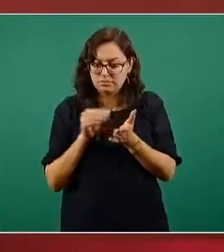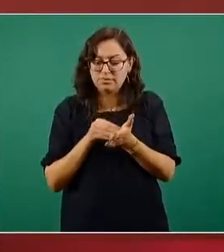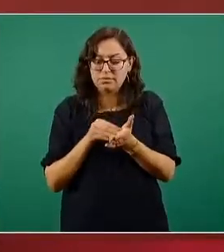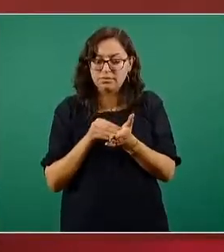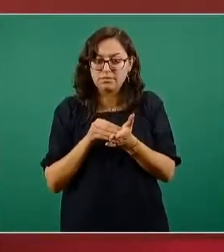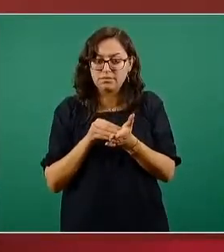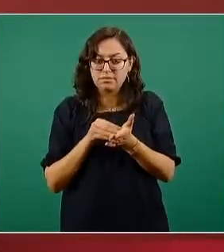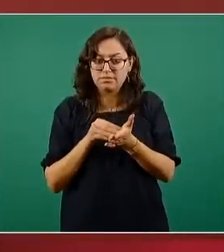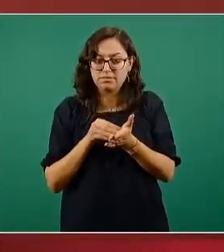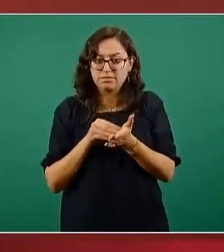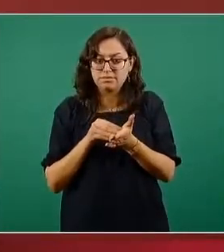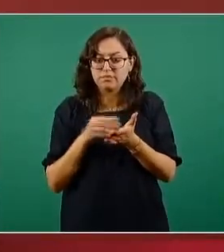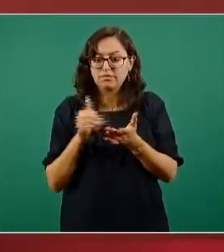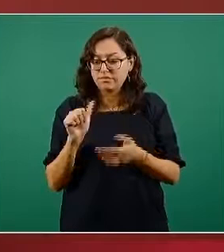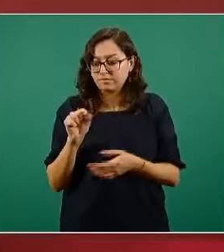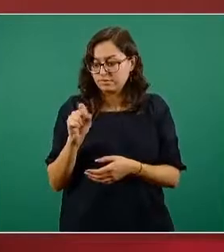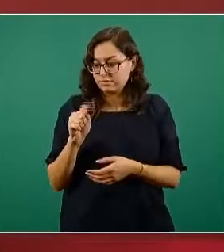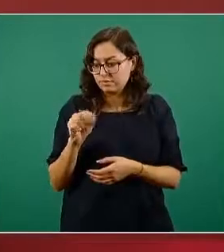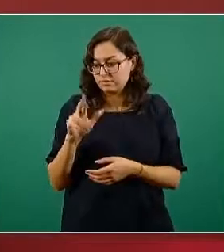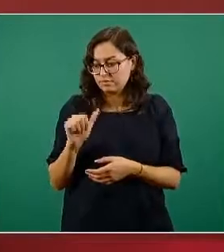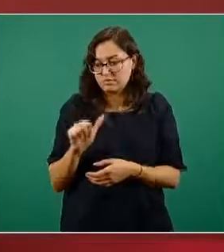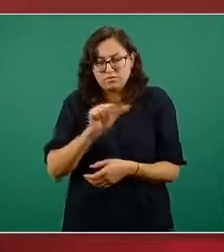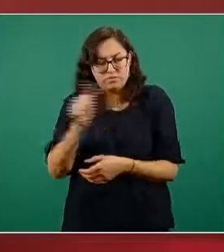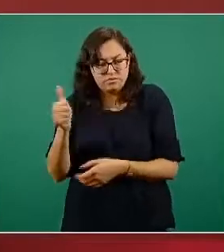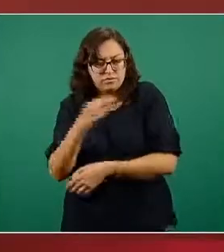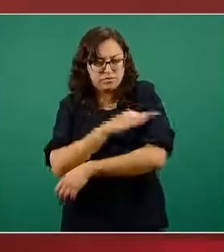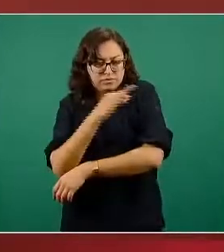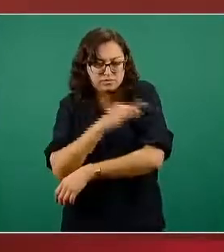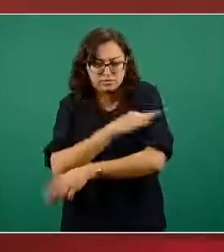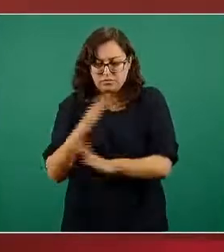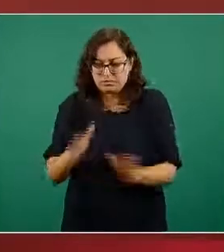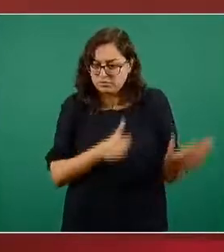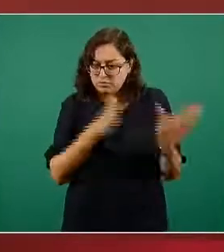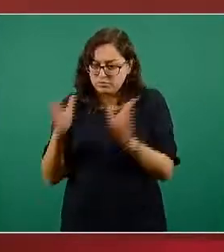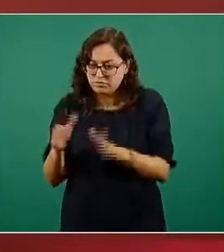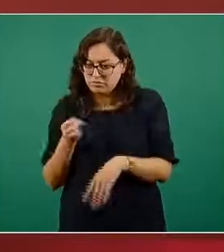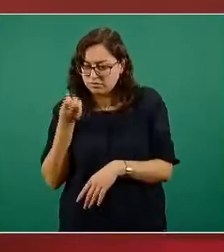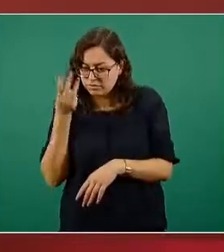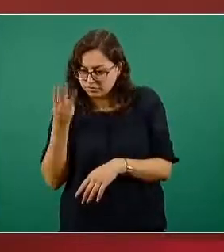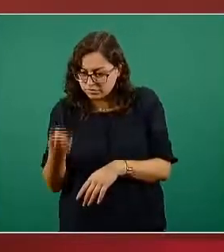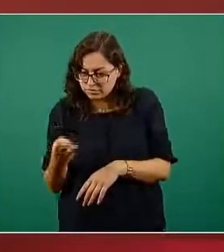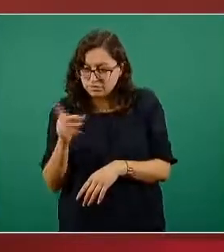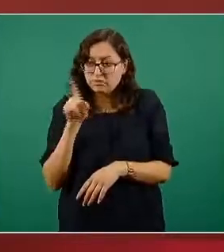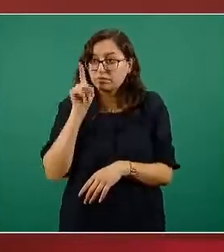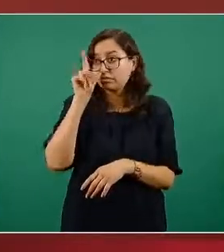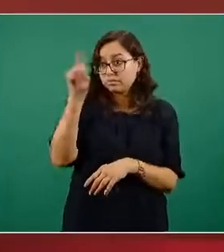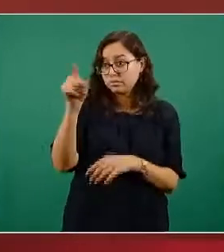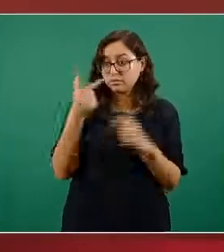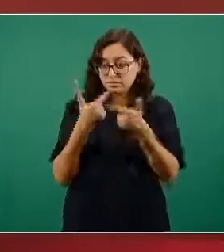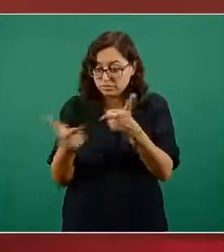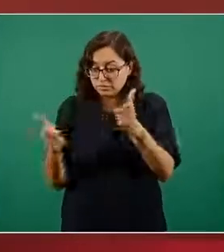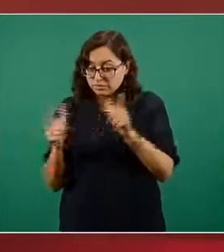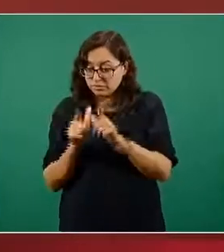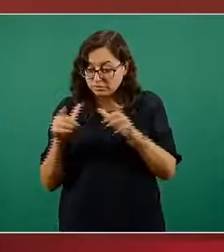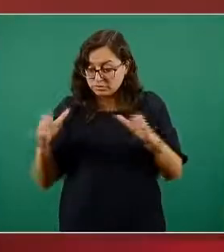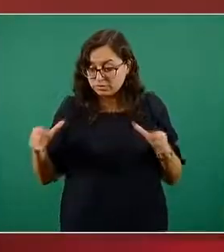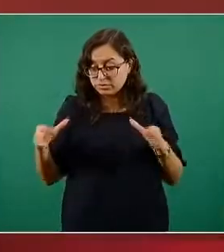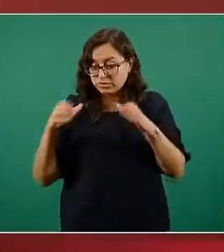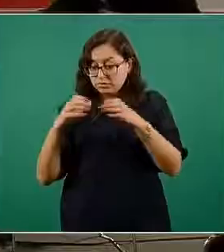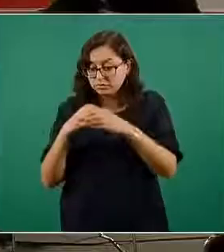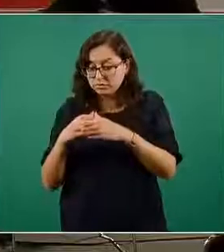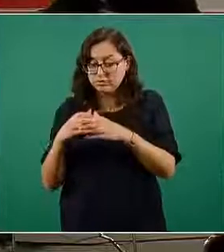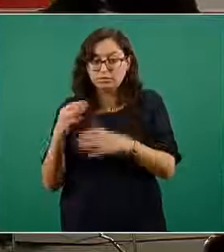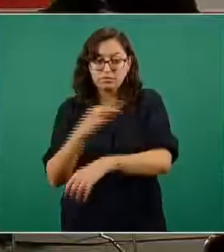para Astra y para las demás vacunas y hoy el comité el grupo estratégico asesor de